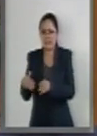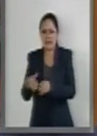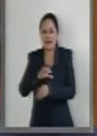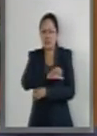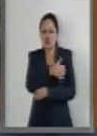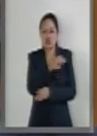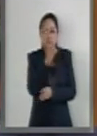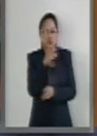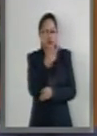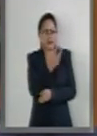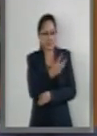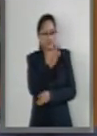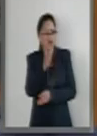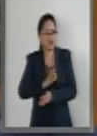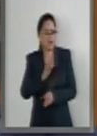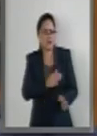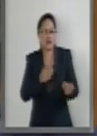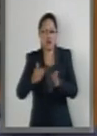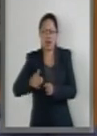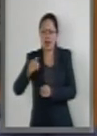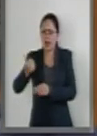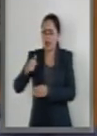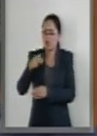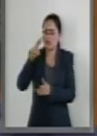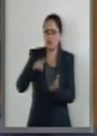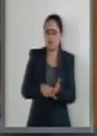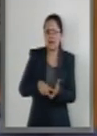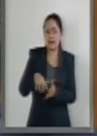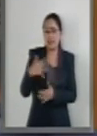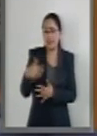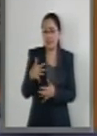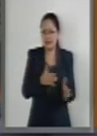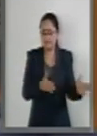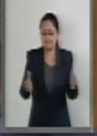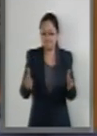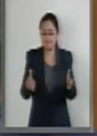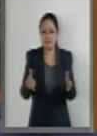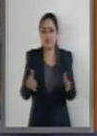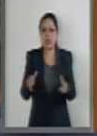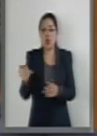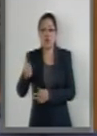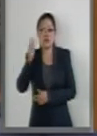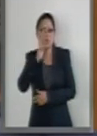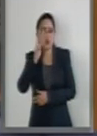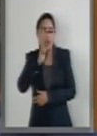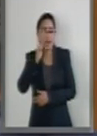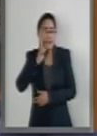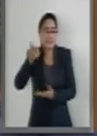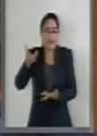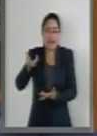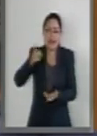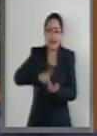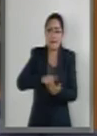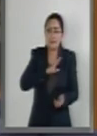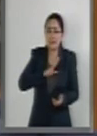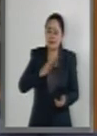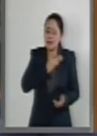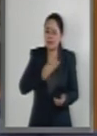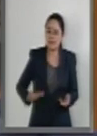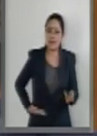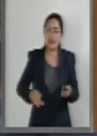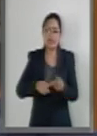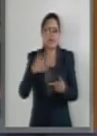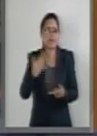punto tres por ciento. En agosto de dos mil quince, once mujeres eran jefas de estado y había diez jefas de